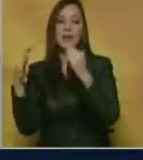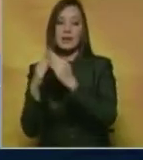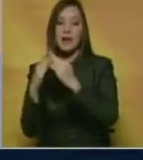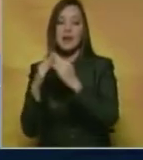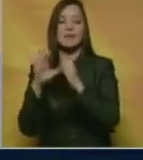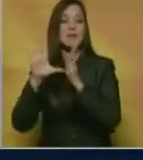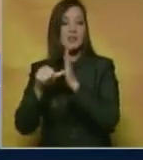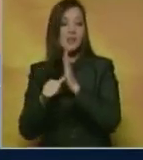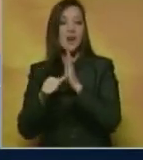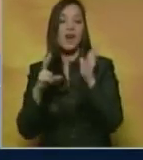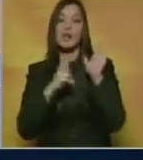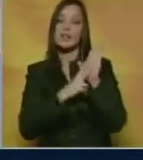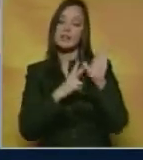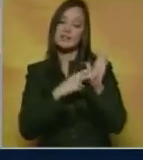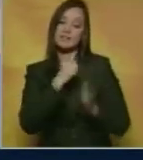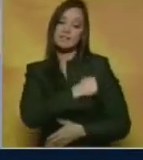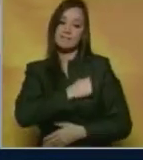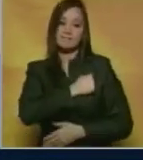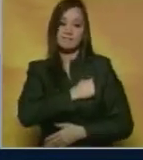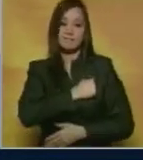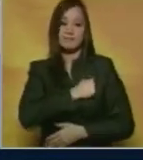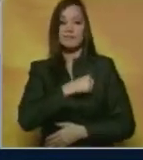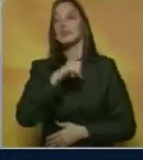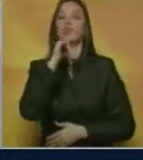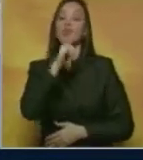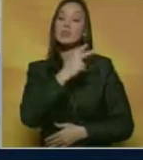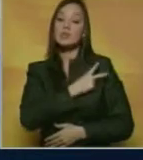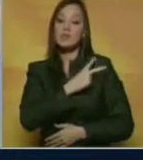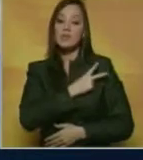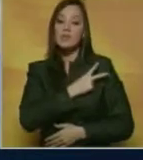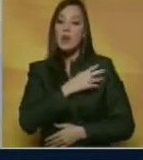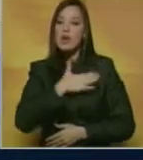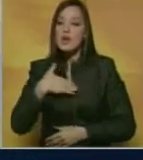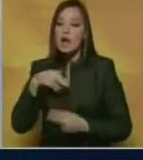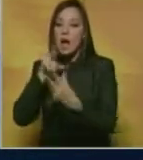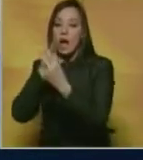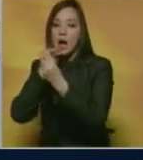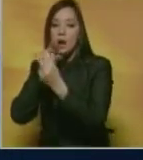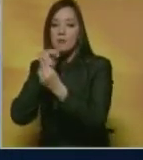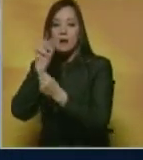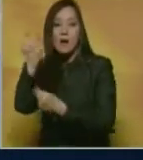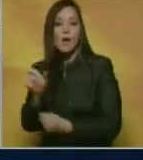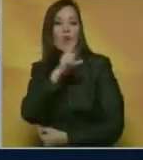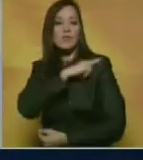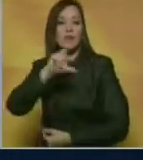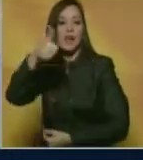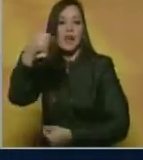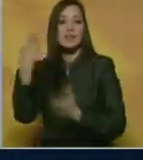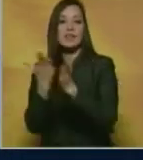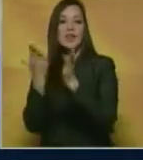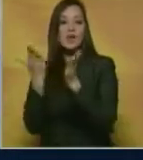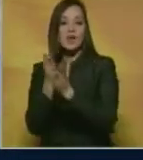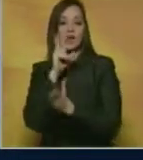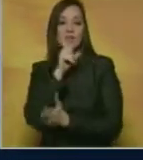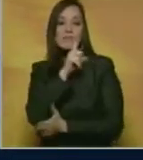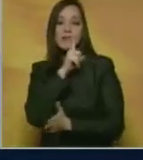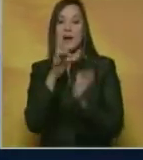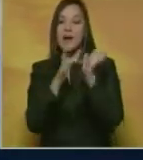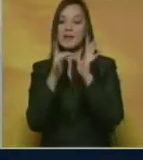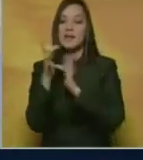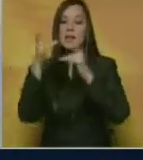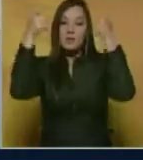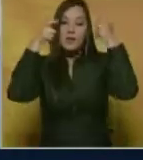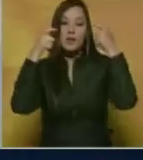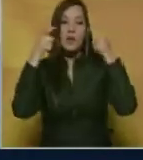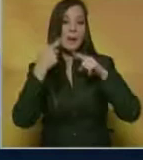La verdad que es muy lamentable. Noticiero Benevisión intentó conversar con los directivos del colegio Cristo Rey de Altamira pero no